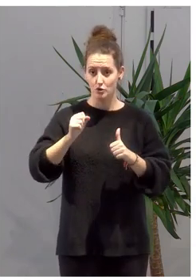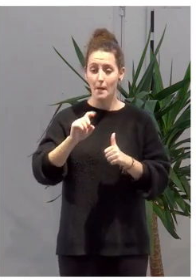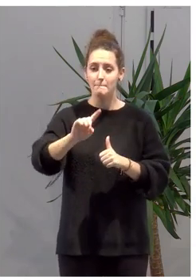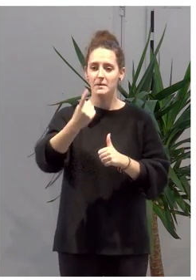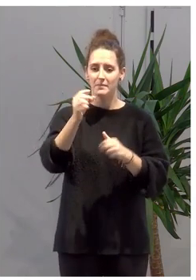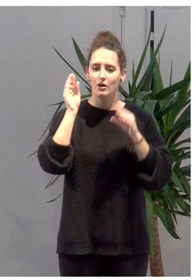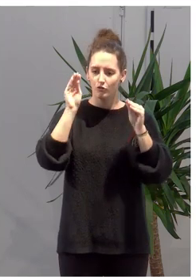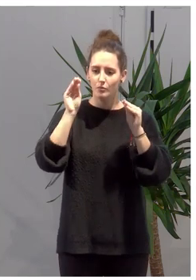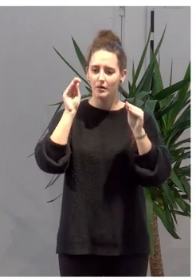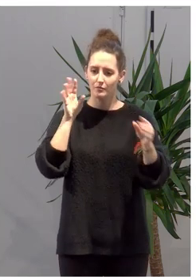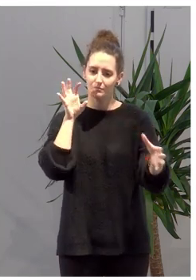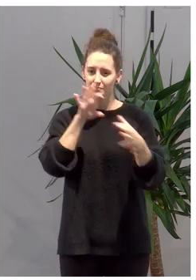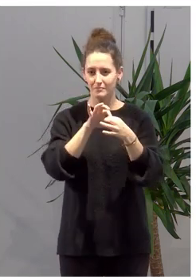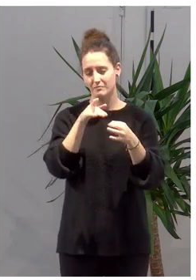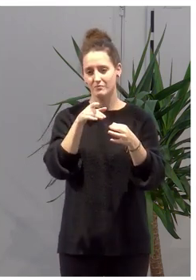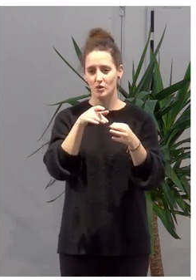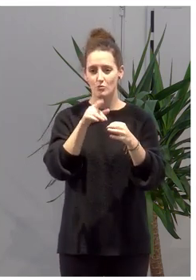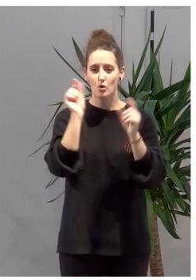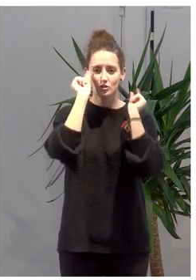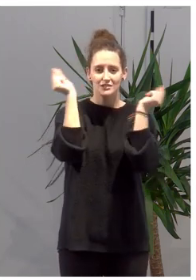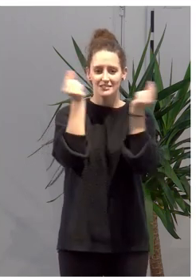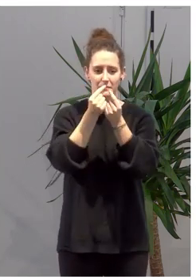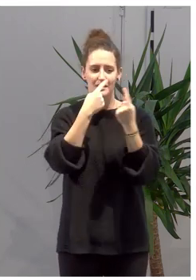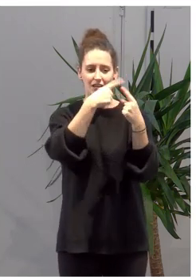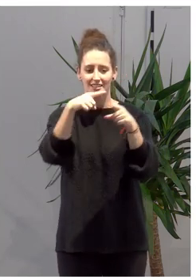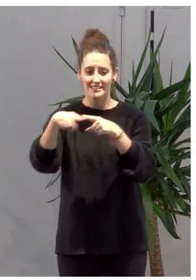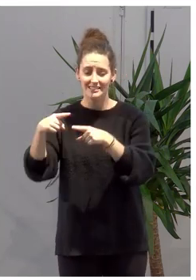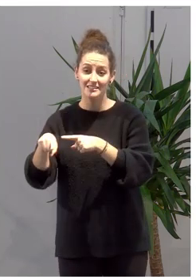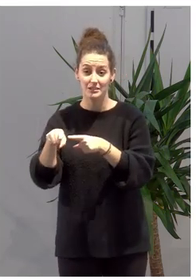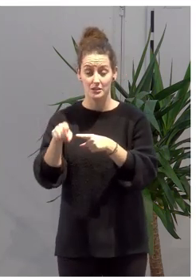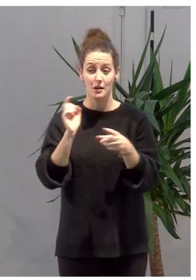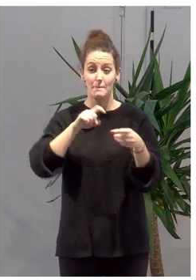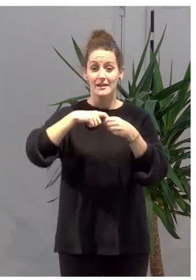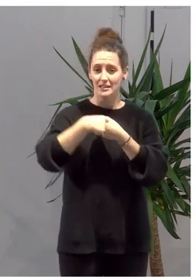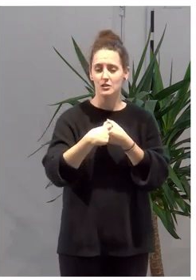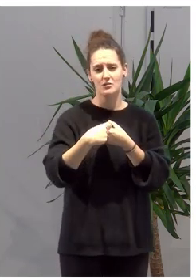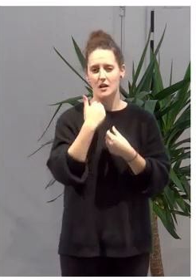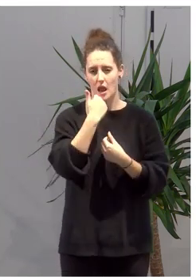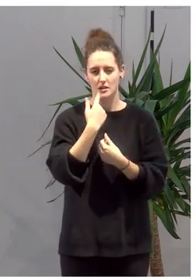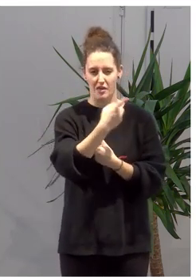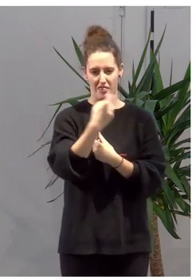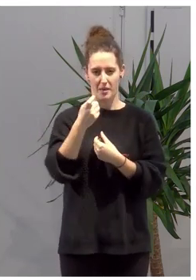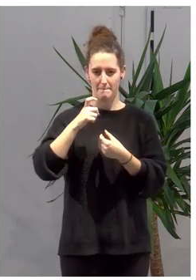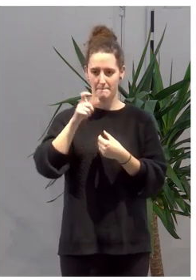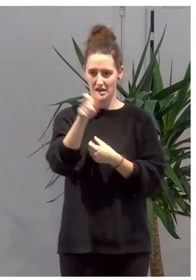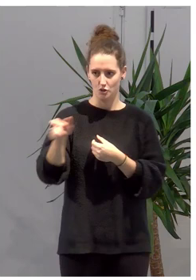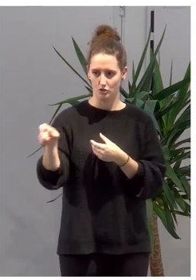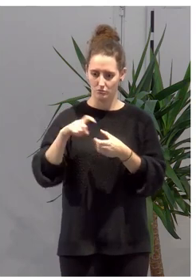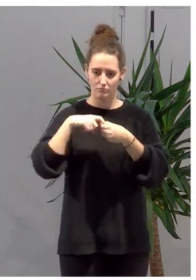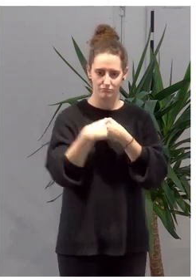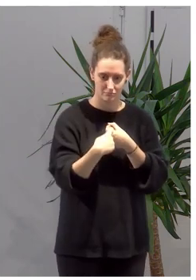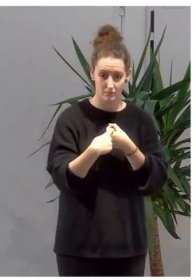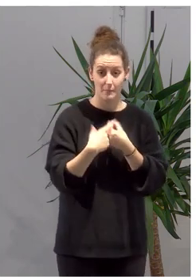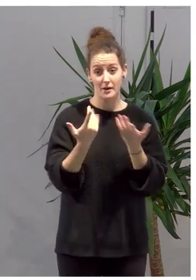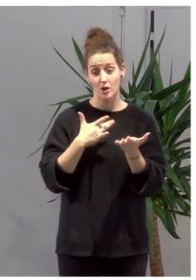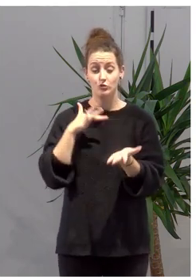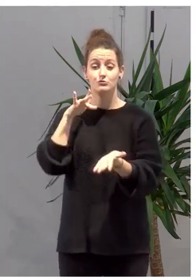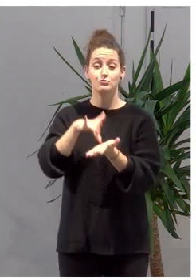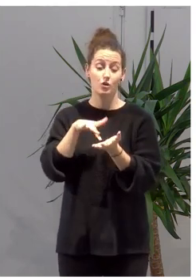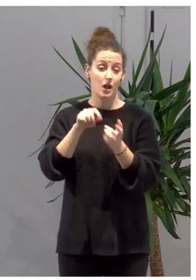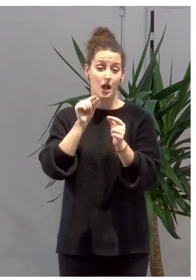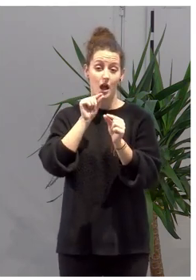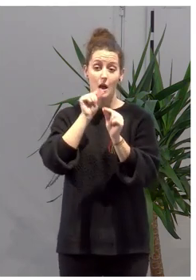a través de diferentes seminarios en los que participaron casi un centenar de personas. Pero llegó la pandemia y,